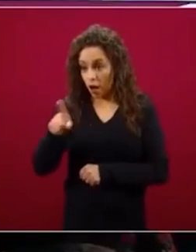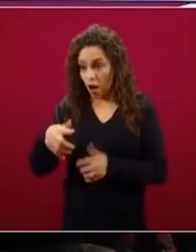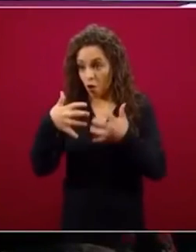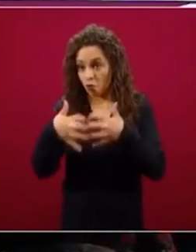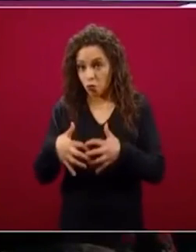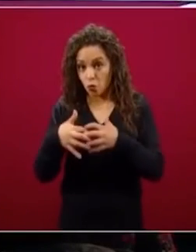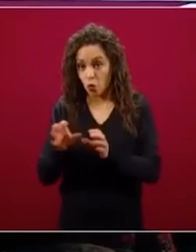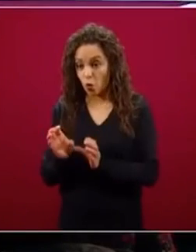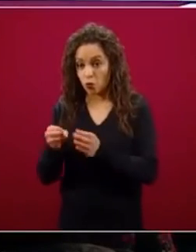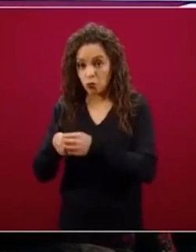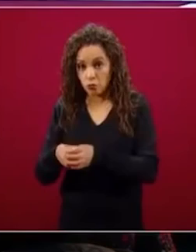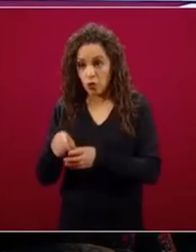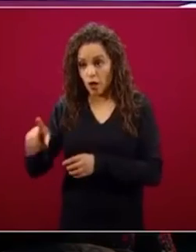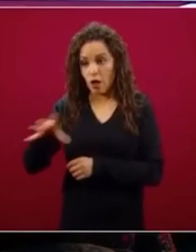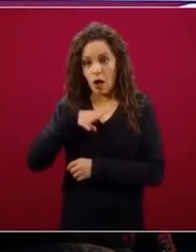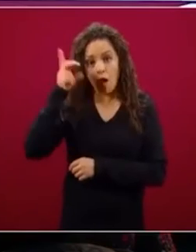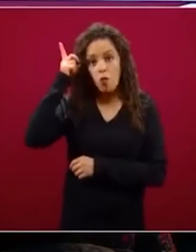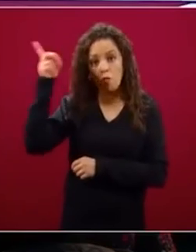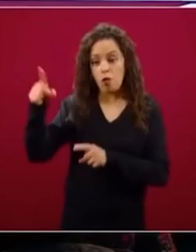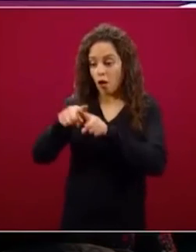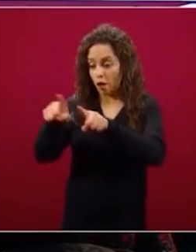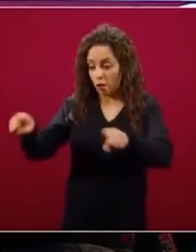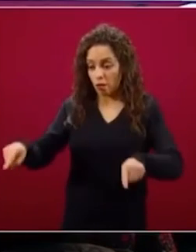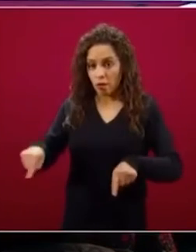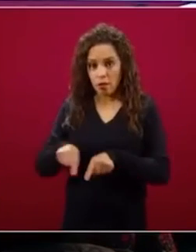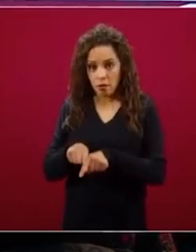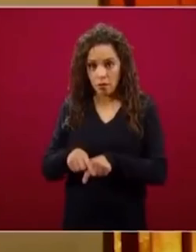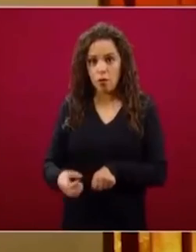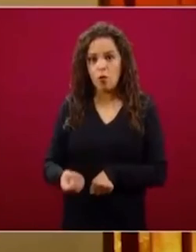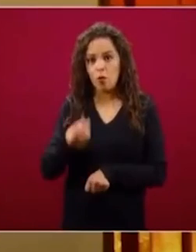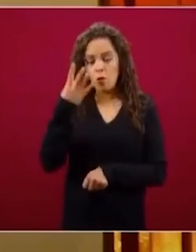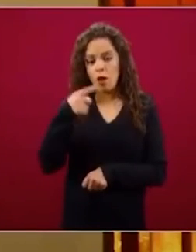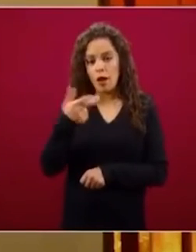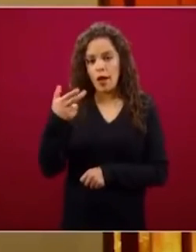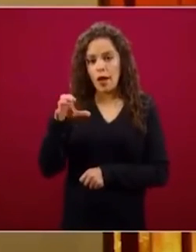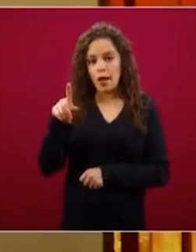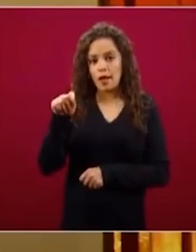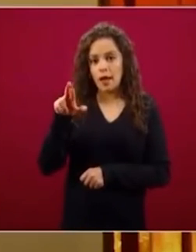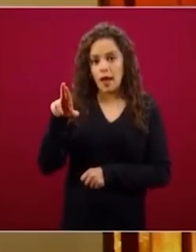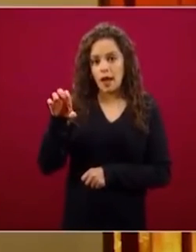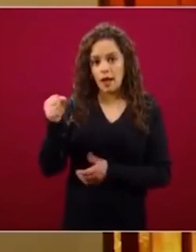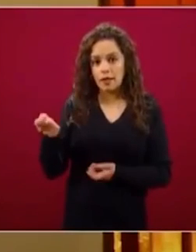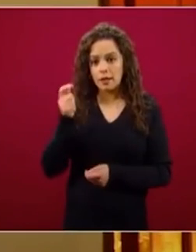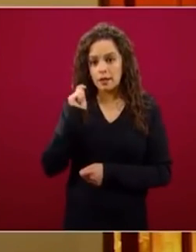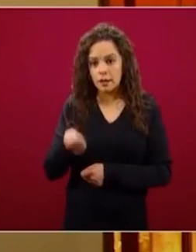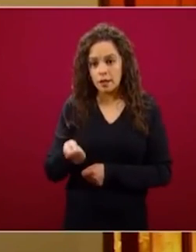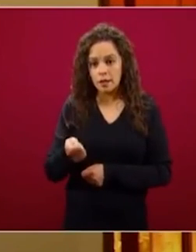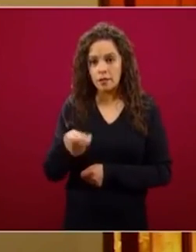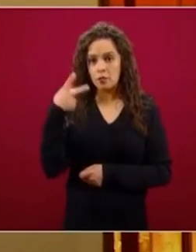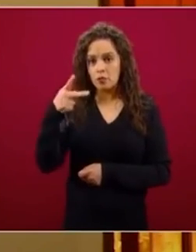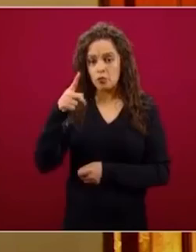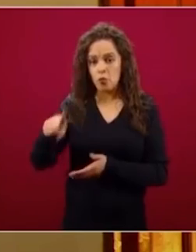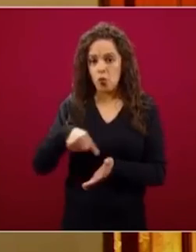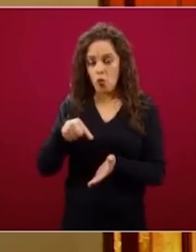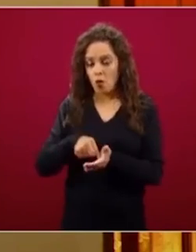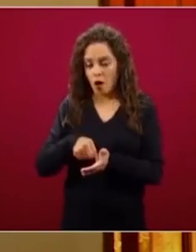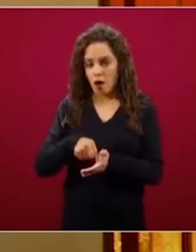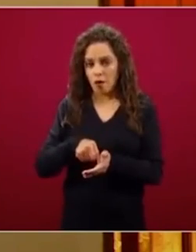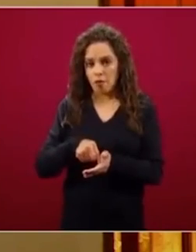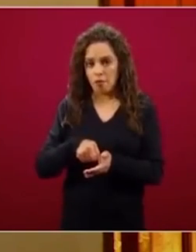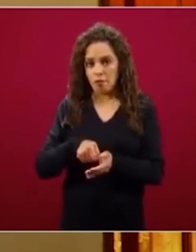predio y ese predio puede estar delimitado en sus linderos, en su perímetro, de manera